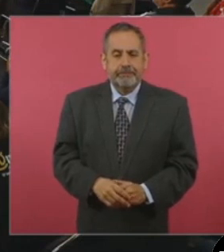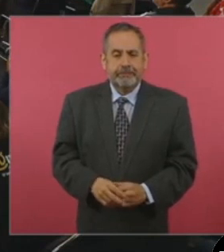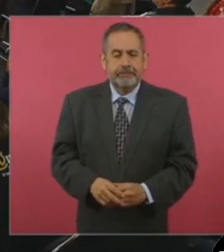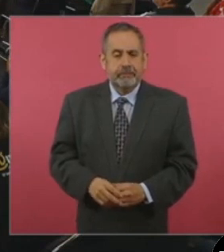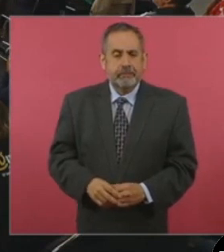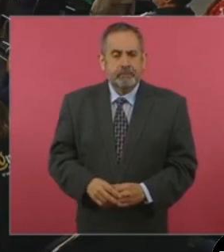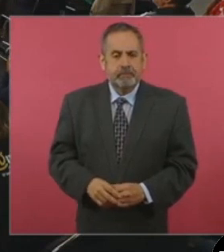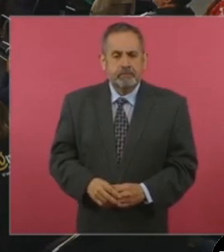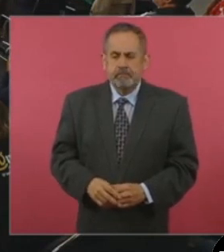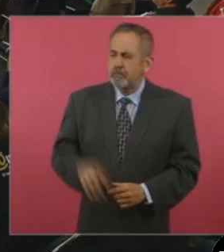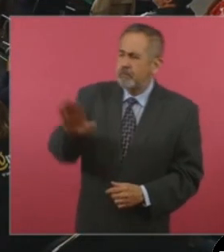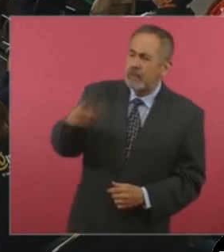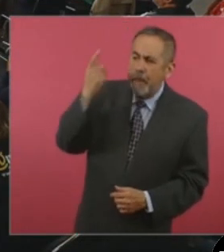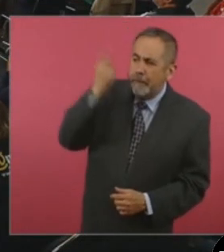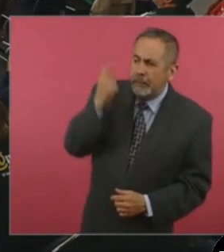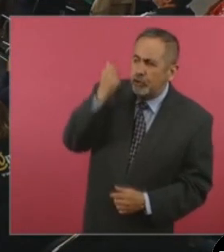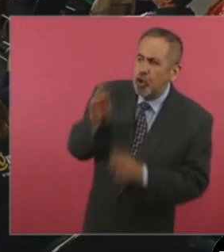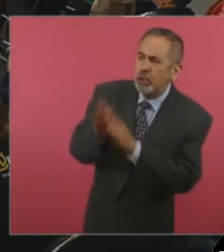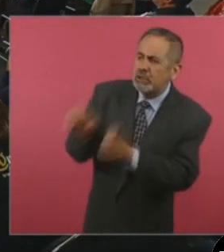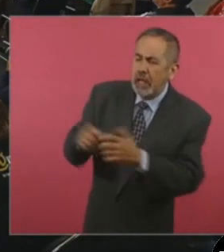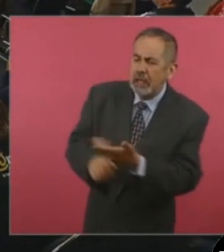Por cierto, de su pensión, ¿cómo va, don Vicente?